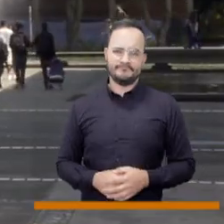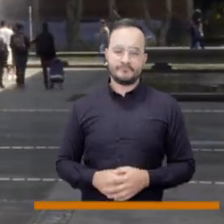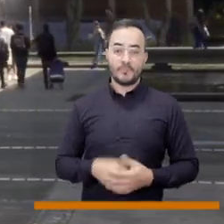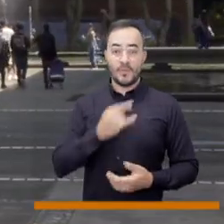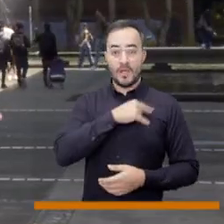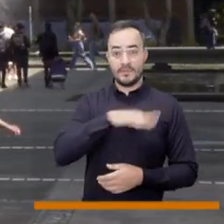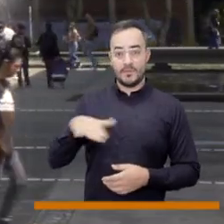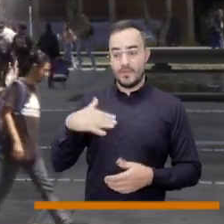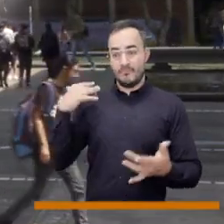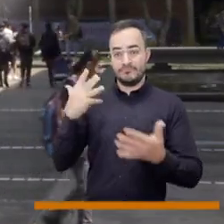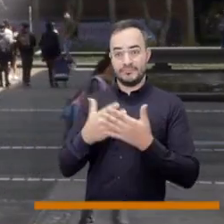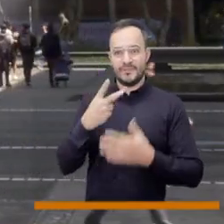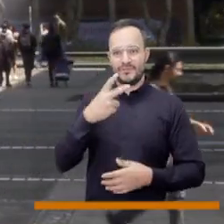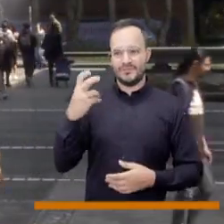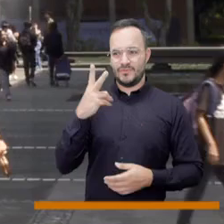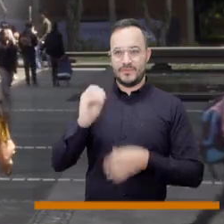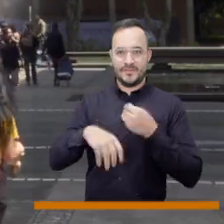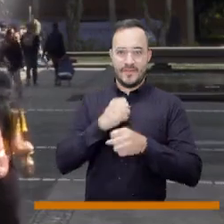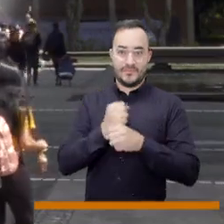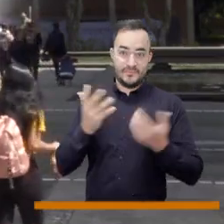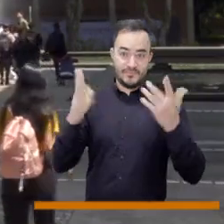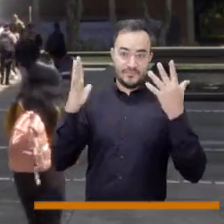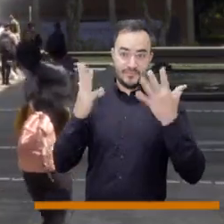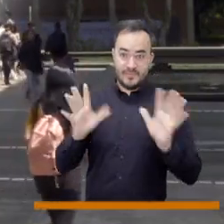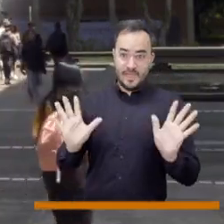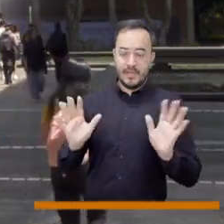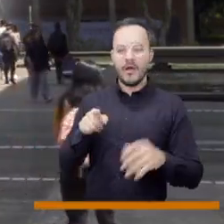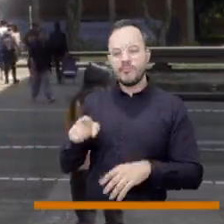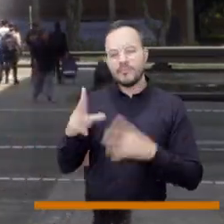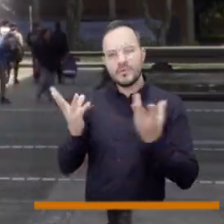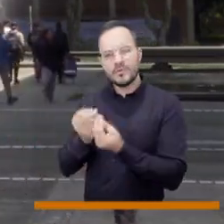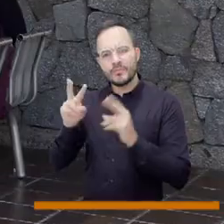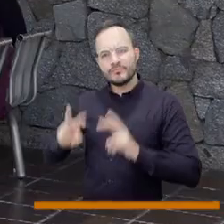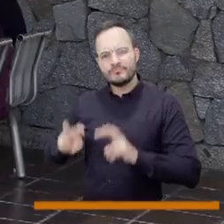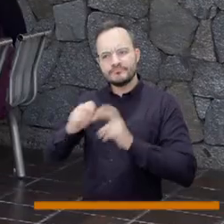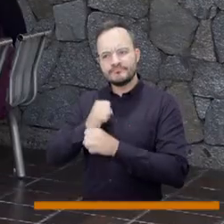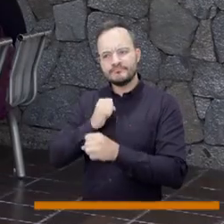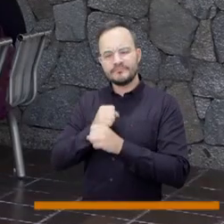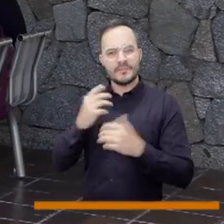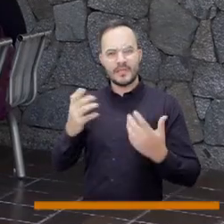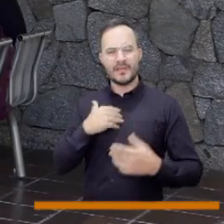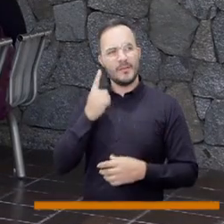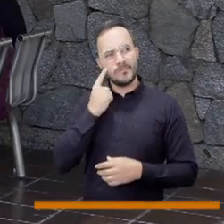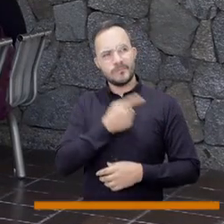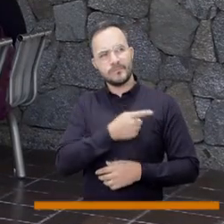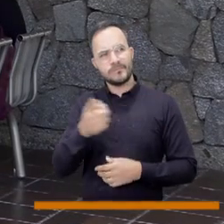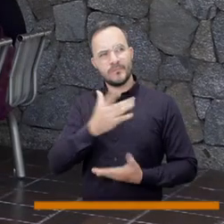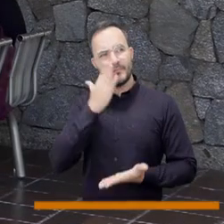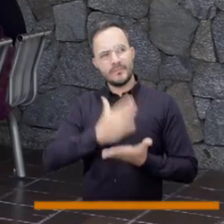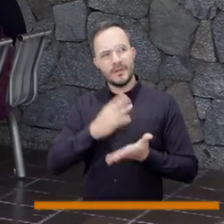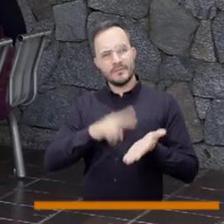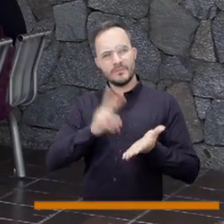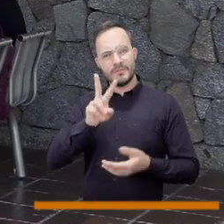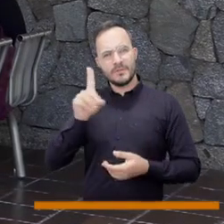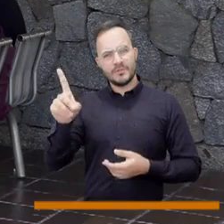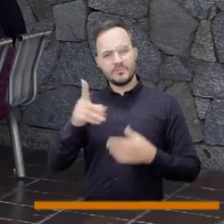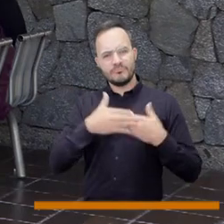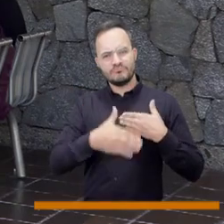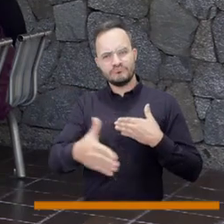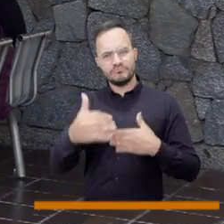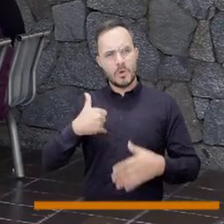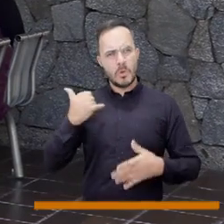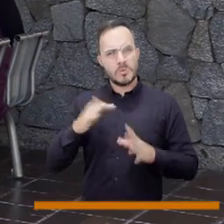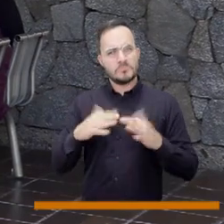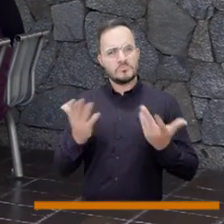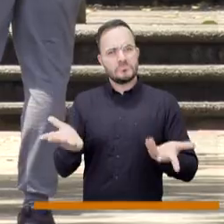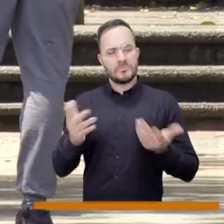Universidad de Antioquia en sus 220 años creó un grupo de trabajo para pensar desde la academia qué fue lo que pasó con el estallido social de